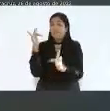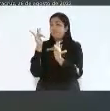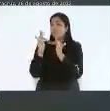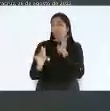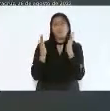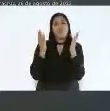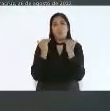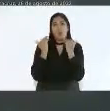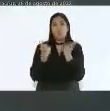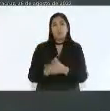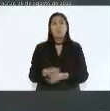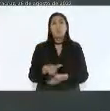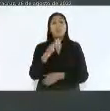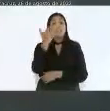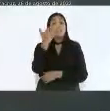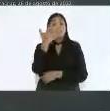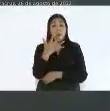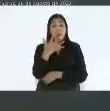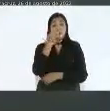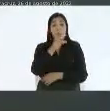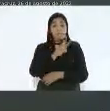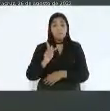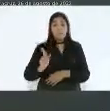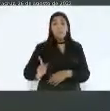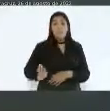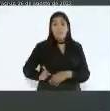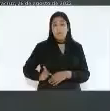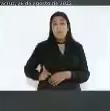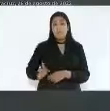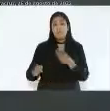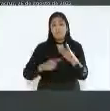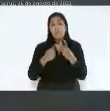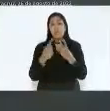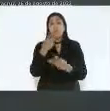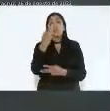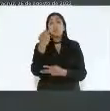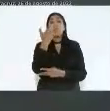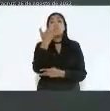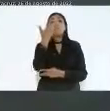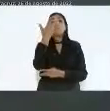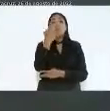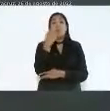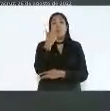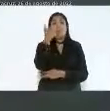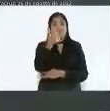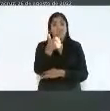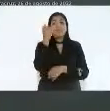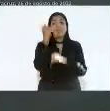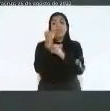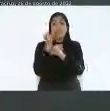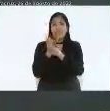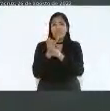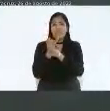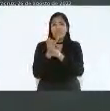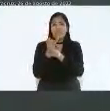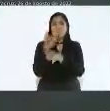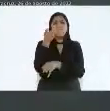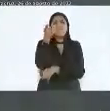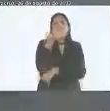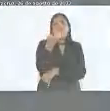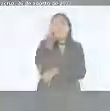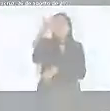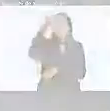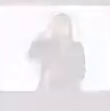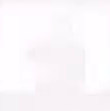con radiocomunicación y 256 con internet a un costo muy